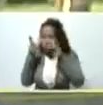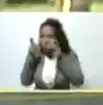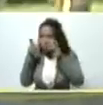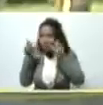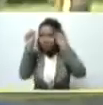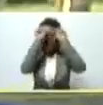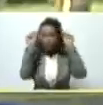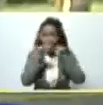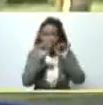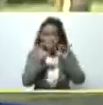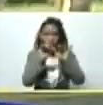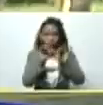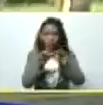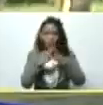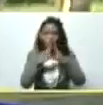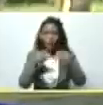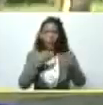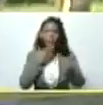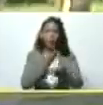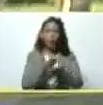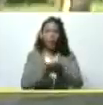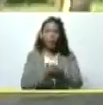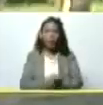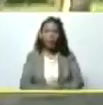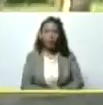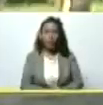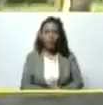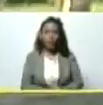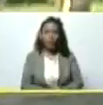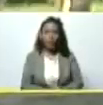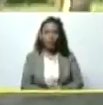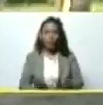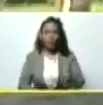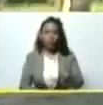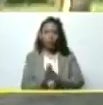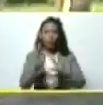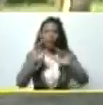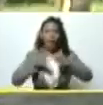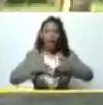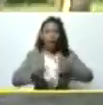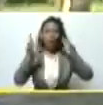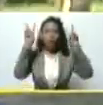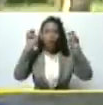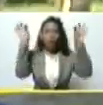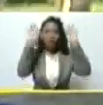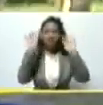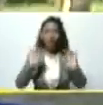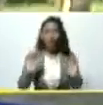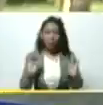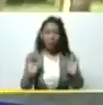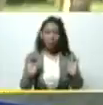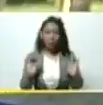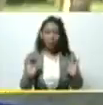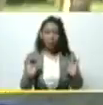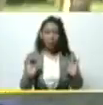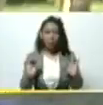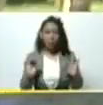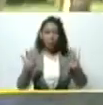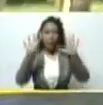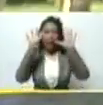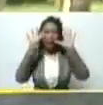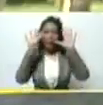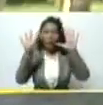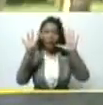sistematizamos todas las propuestas y surgió la nueva versión de las nueve